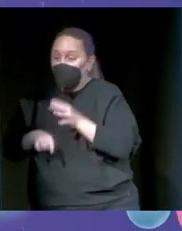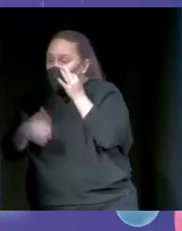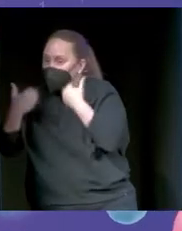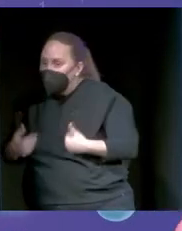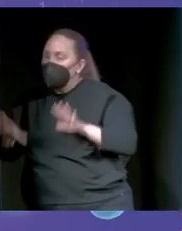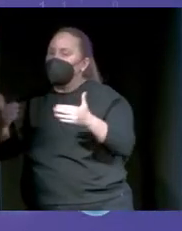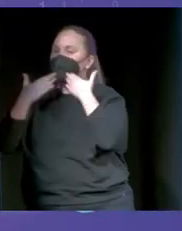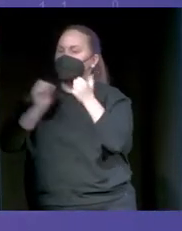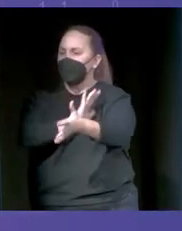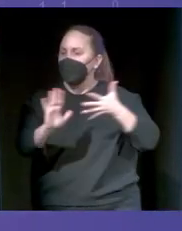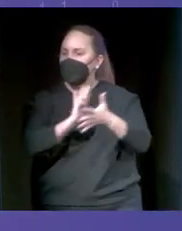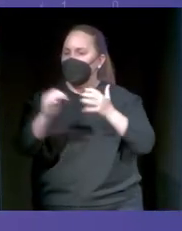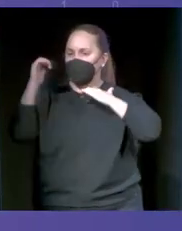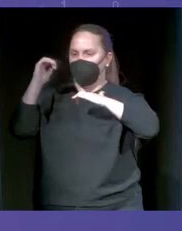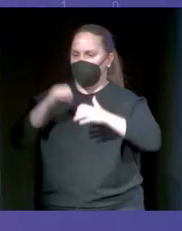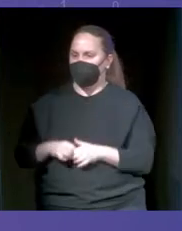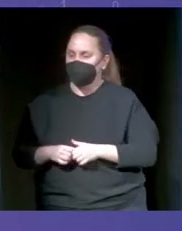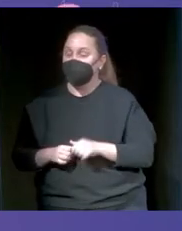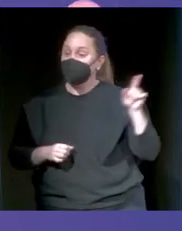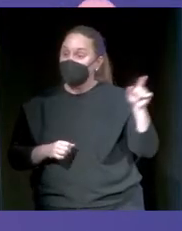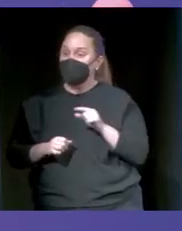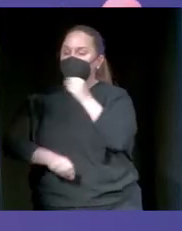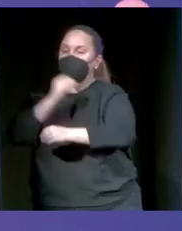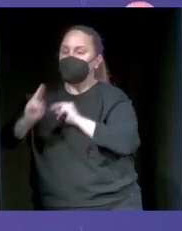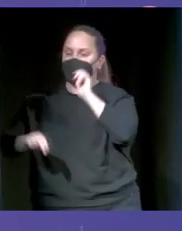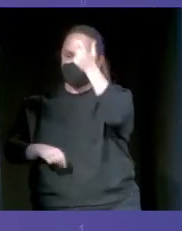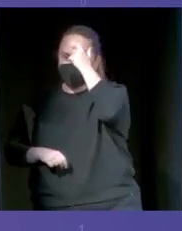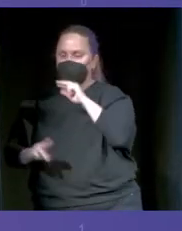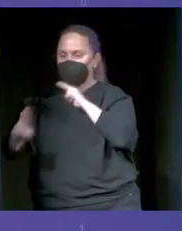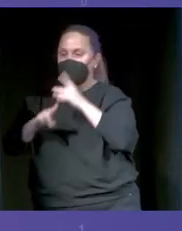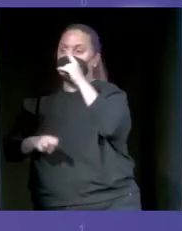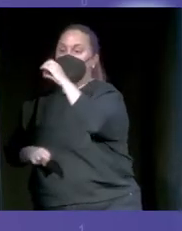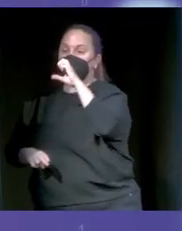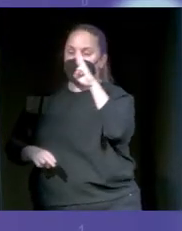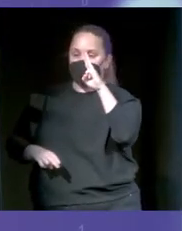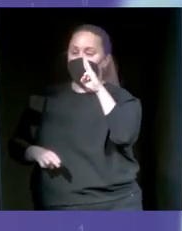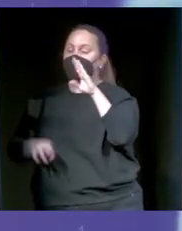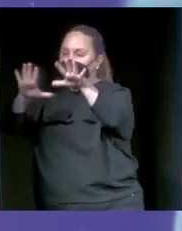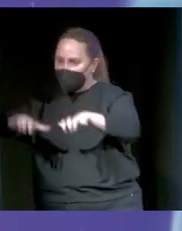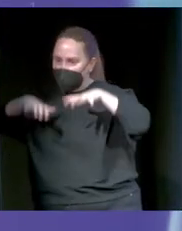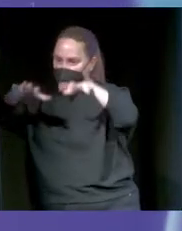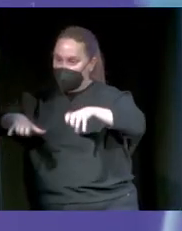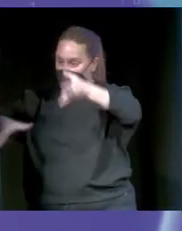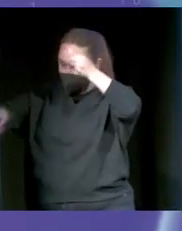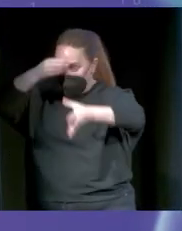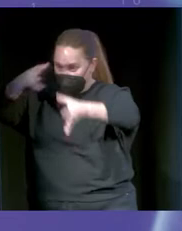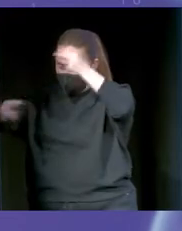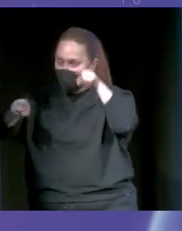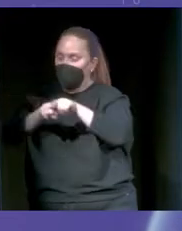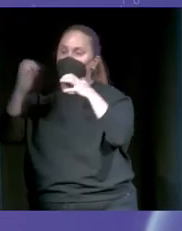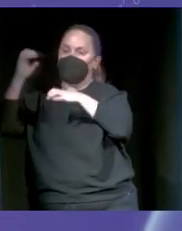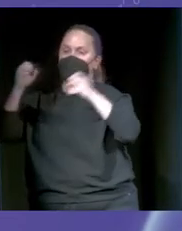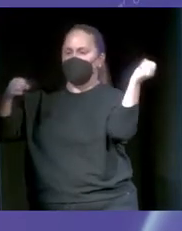máquina. Para ello usamos Deep Learning. Para que tengáis la visión rápida, es un subtipo de Machine Learning que necesita montones de datos